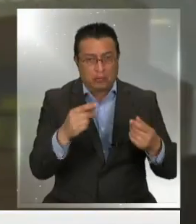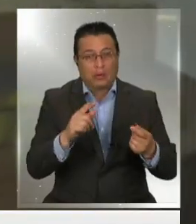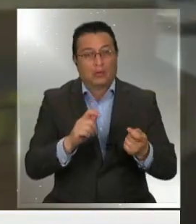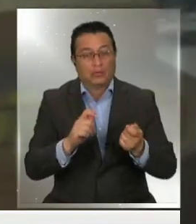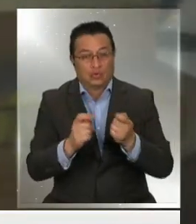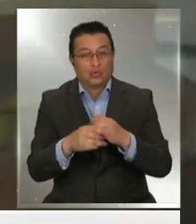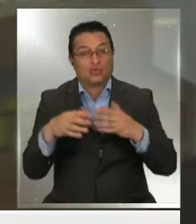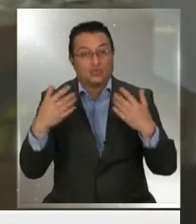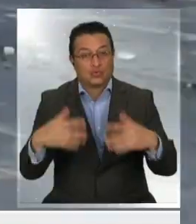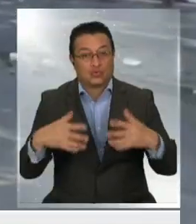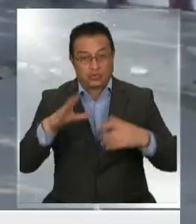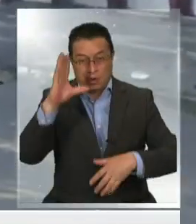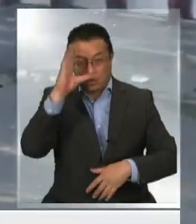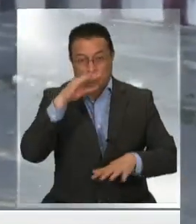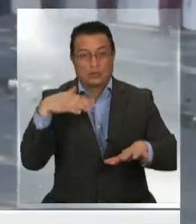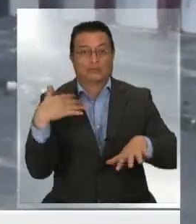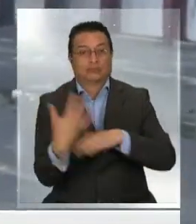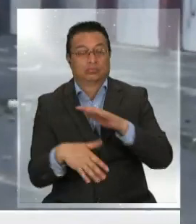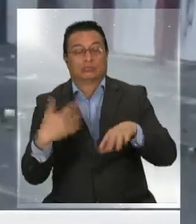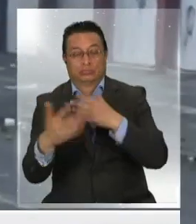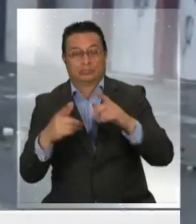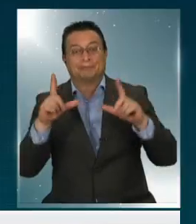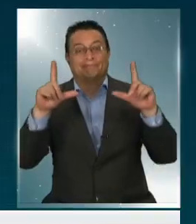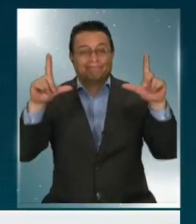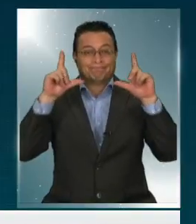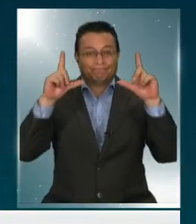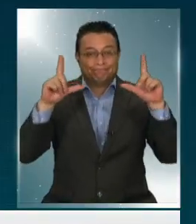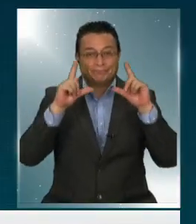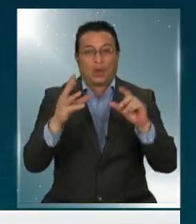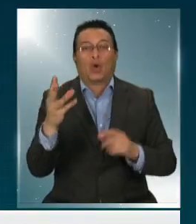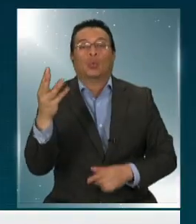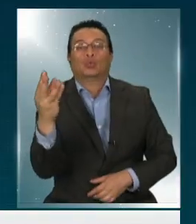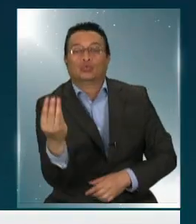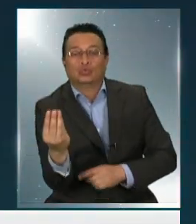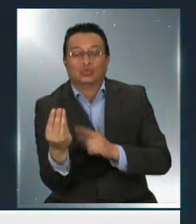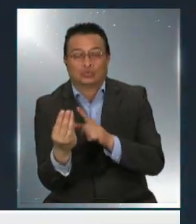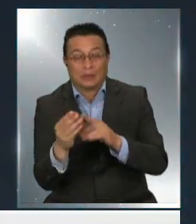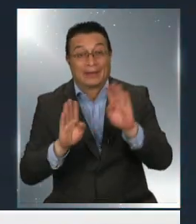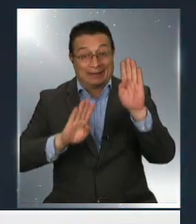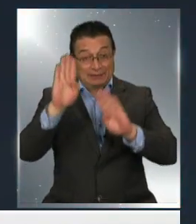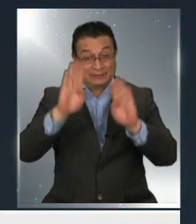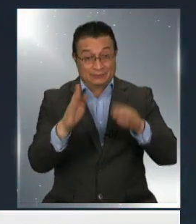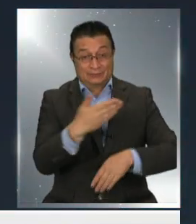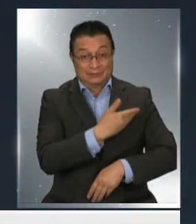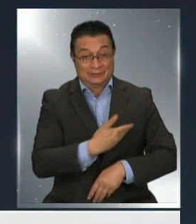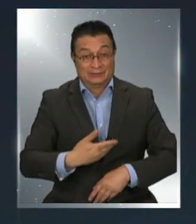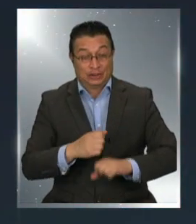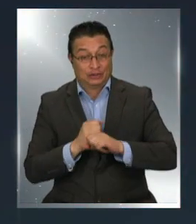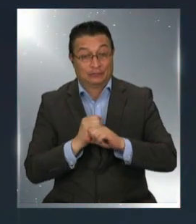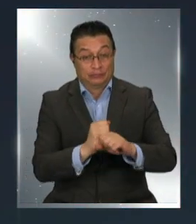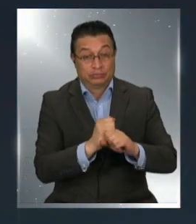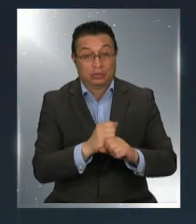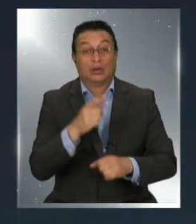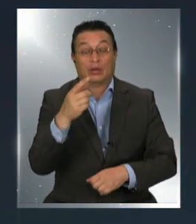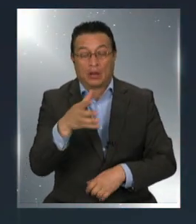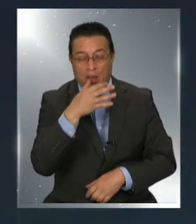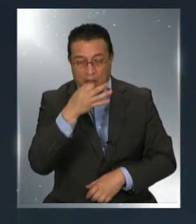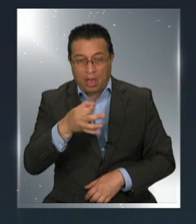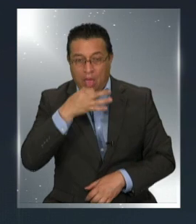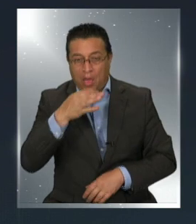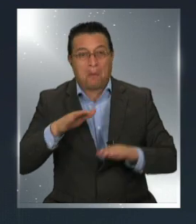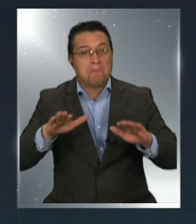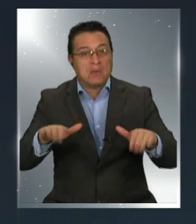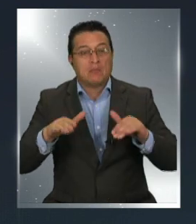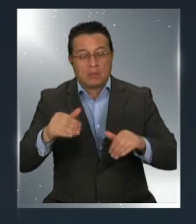una tensa noche de desmanes protagonizados por una minoría, los candidatos presidenciales de la oposición salían al unísono